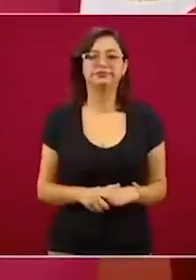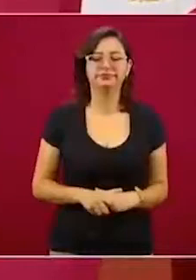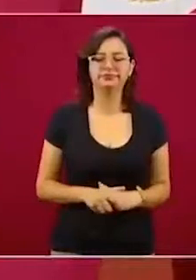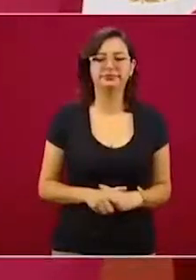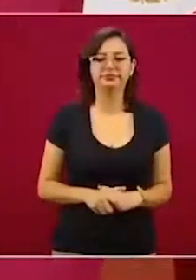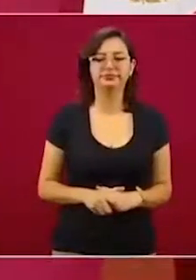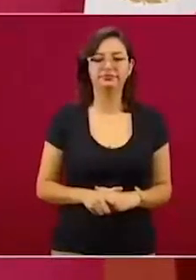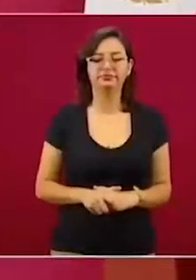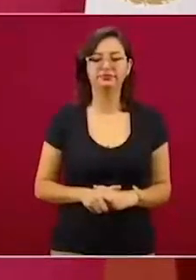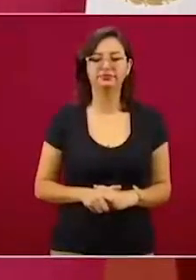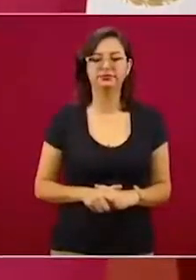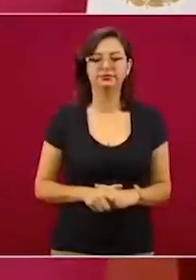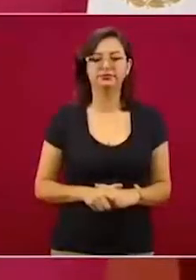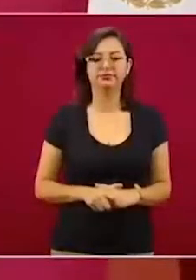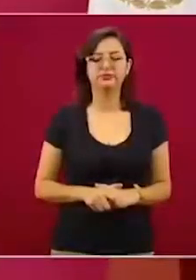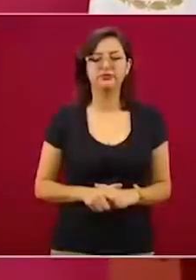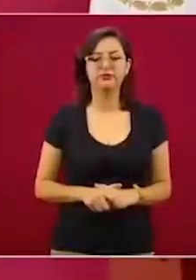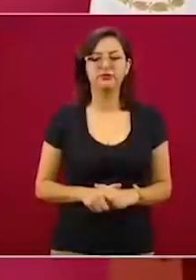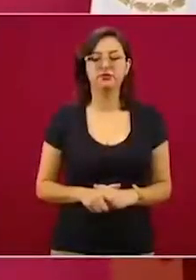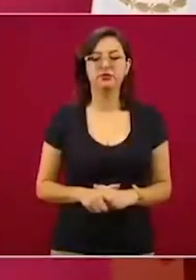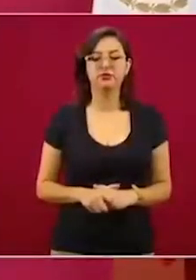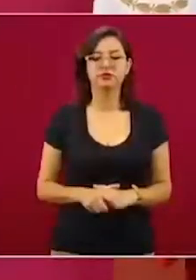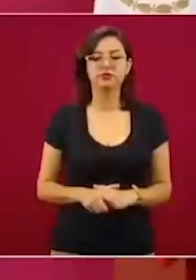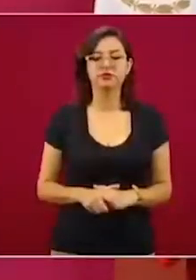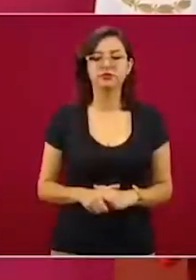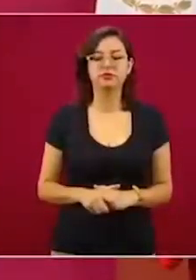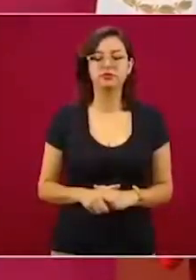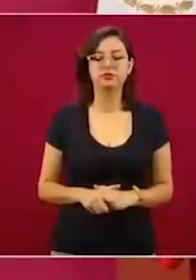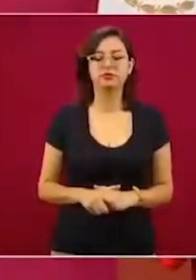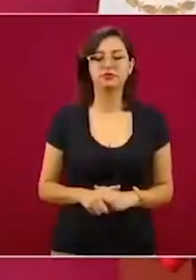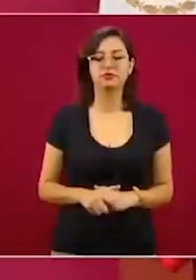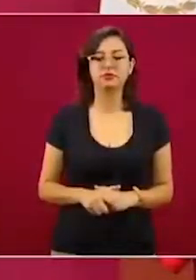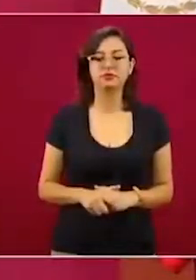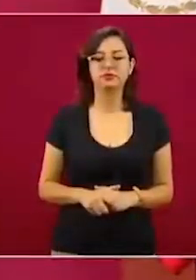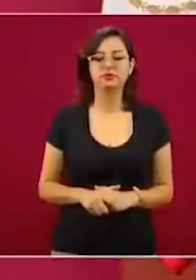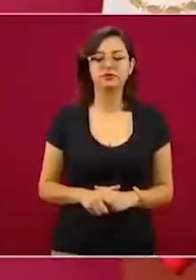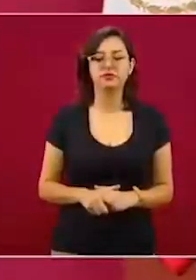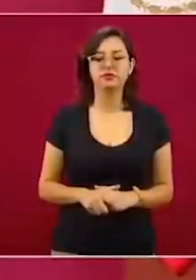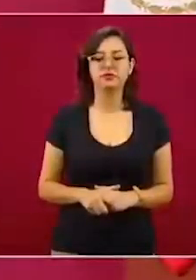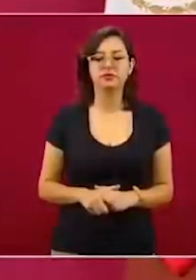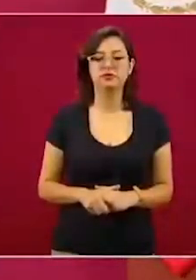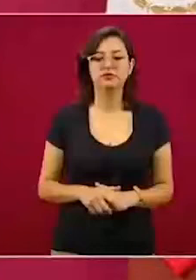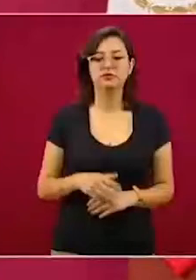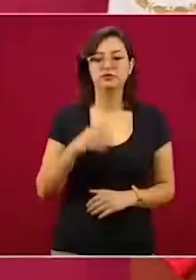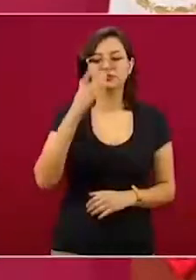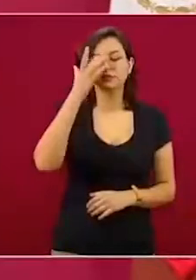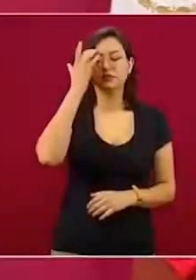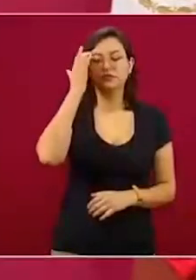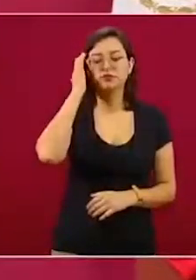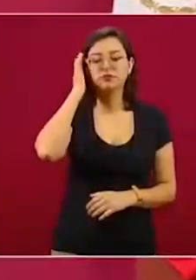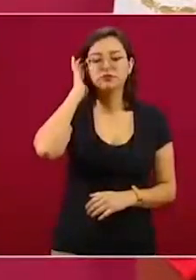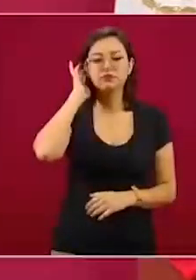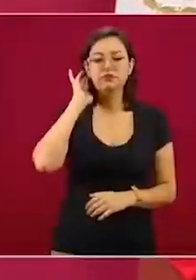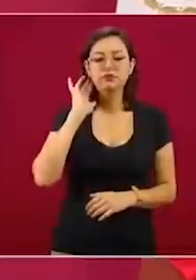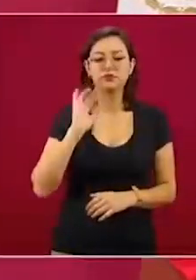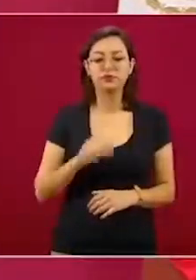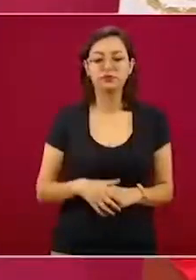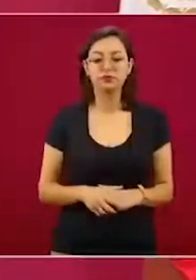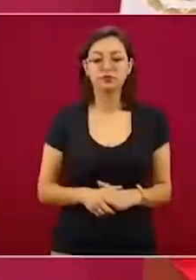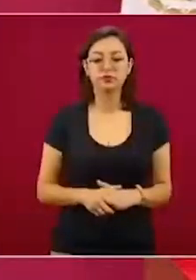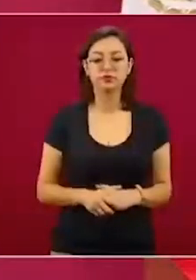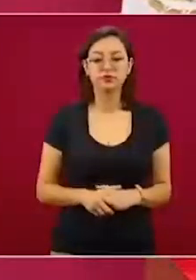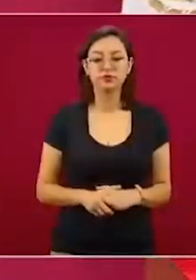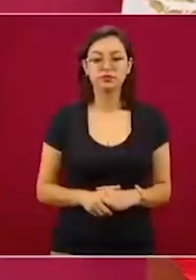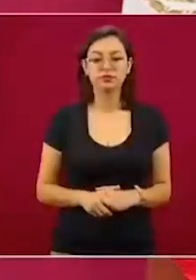No esperaban el aumento en